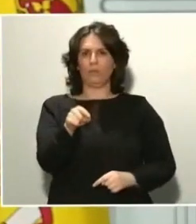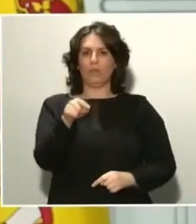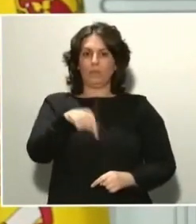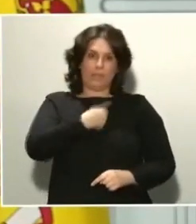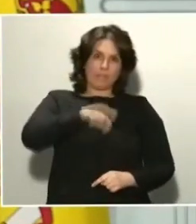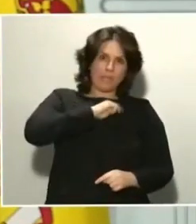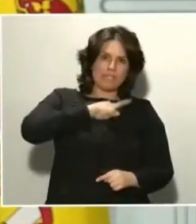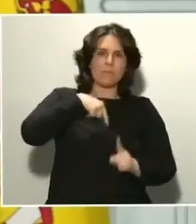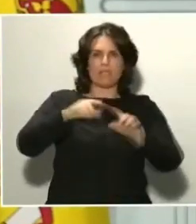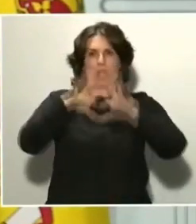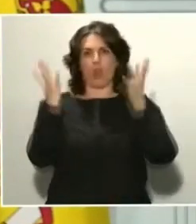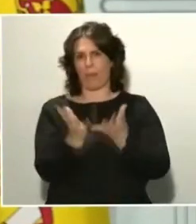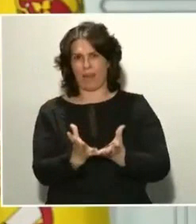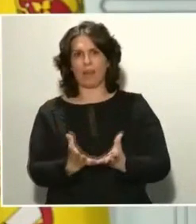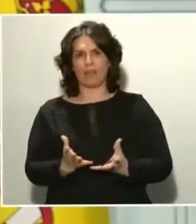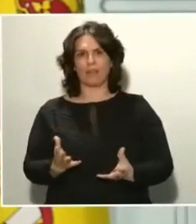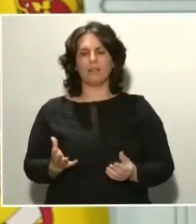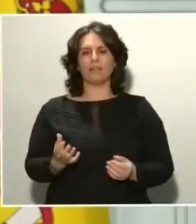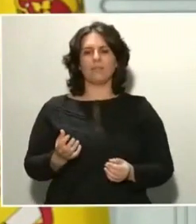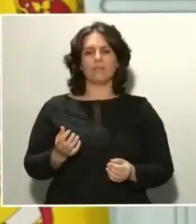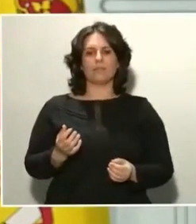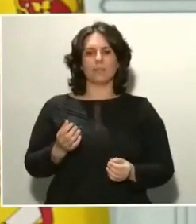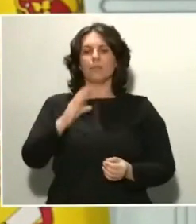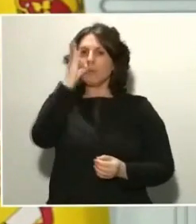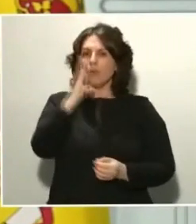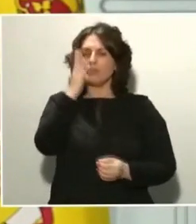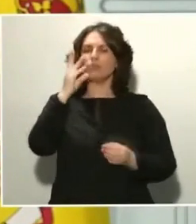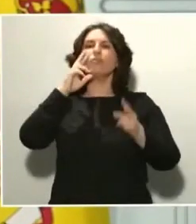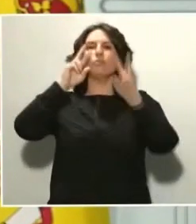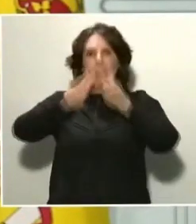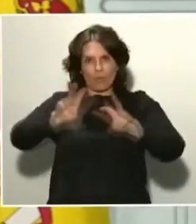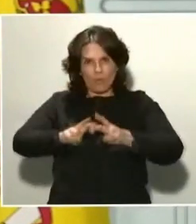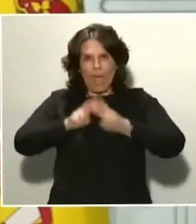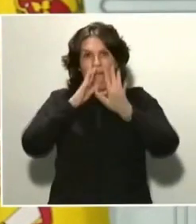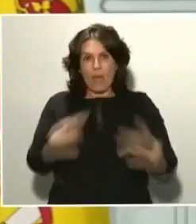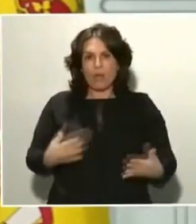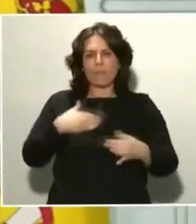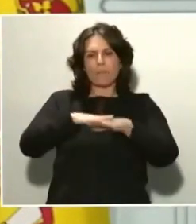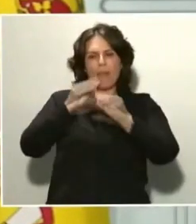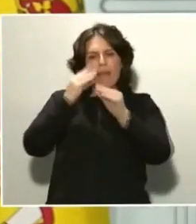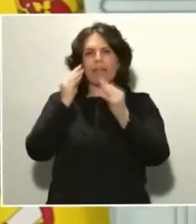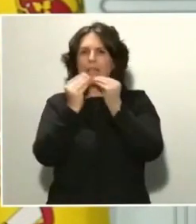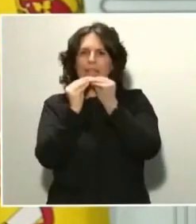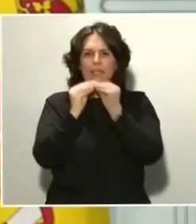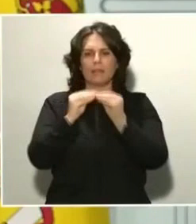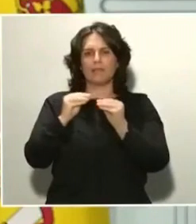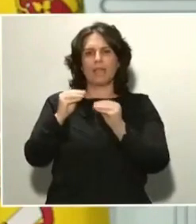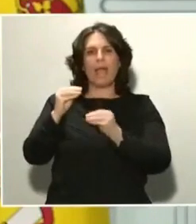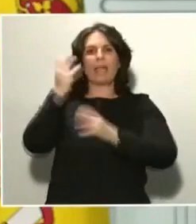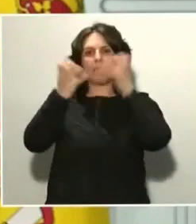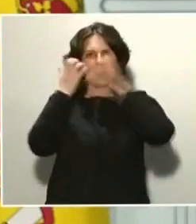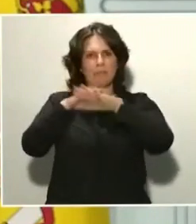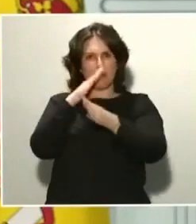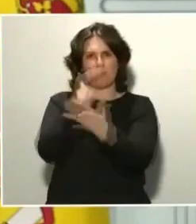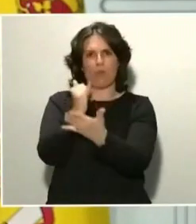sentido, se está investigando en desarrollar modelos animales sobre los que probar la vacuna y en diseñar los